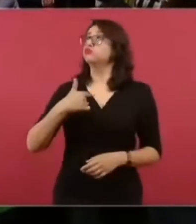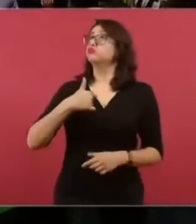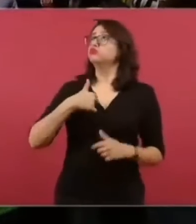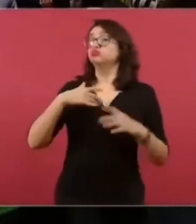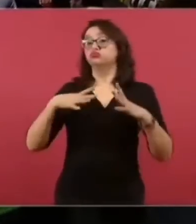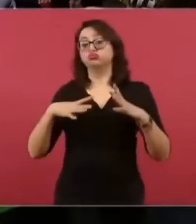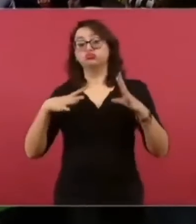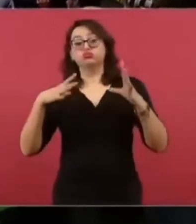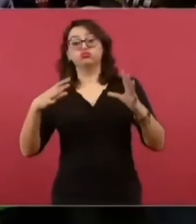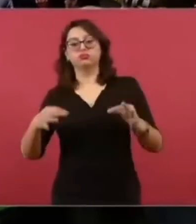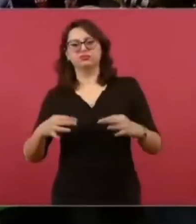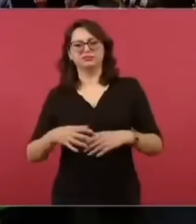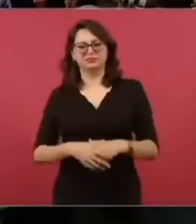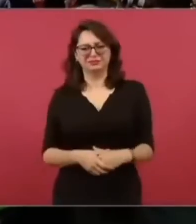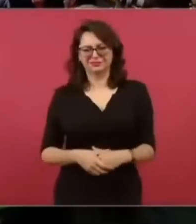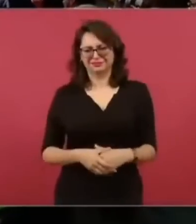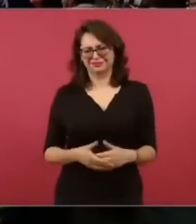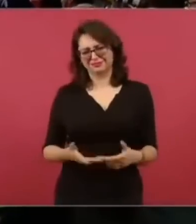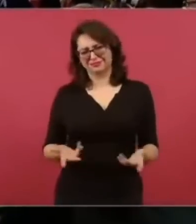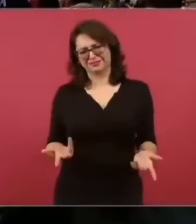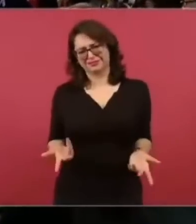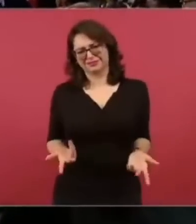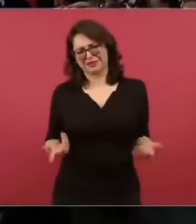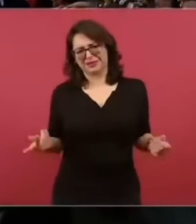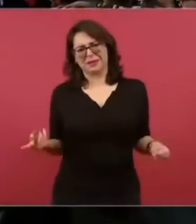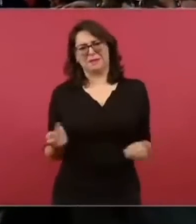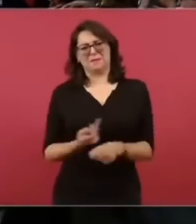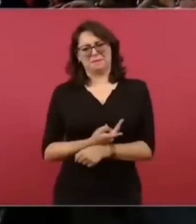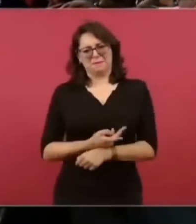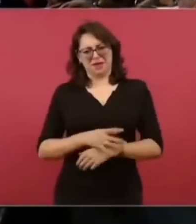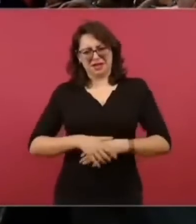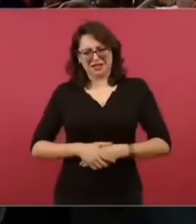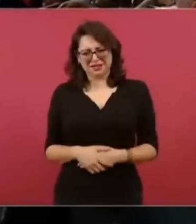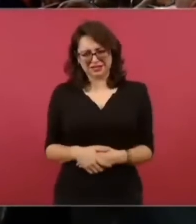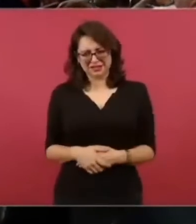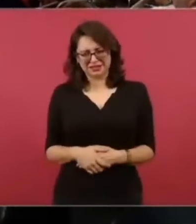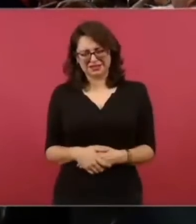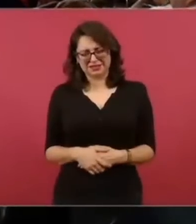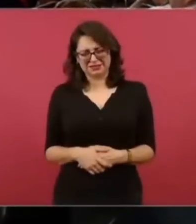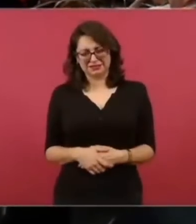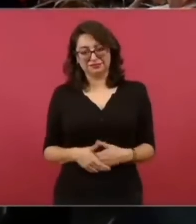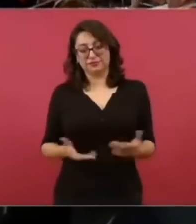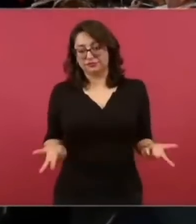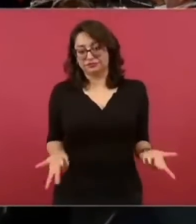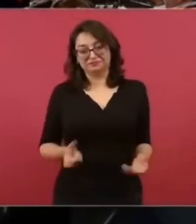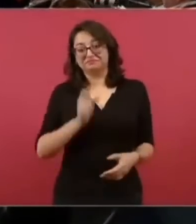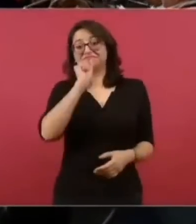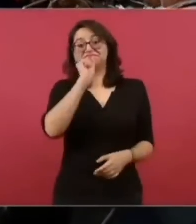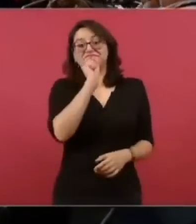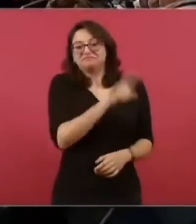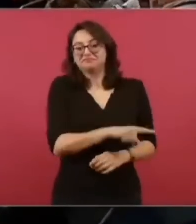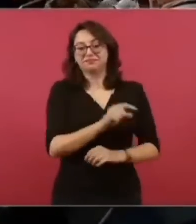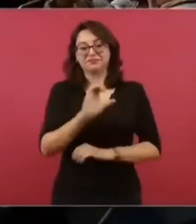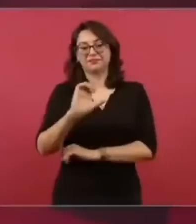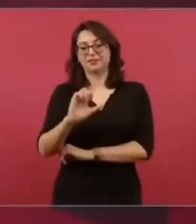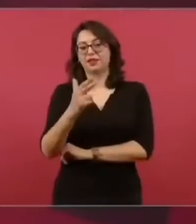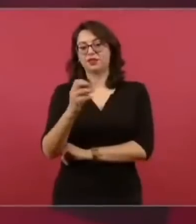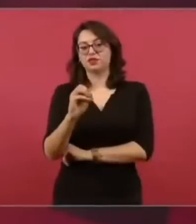que el bloque conservador al que pertenece la señora Xochitl Galvez